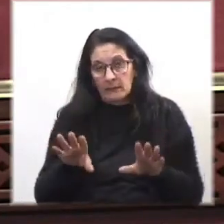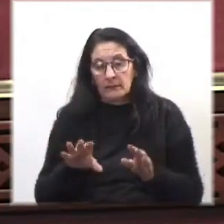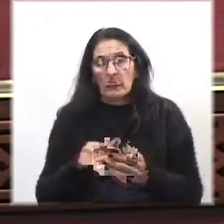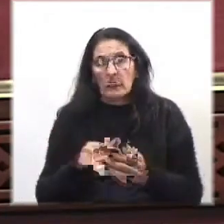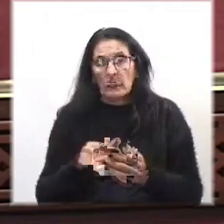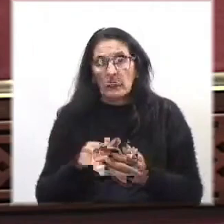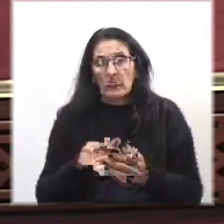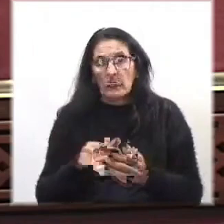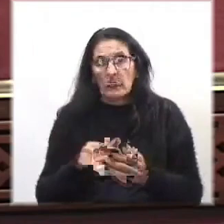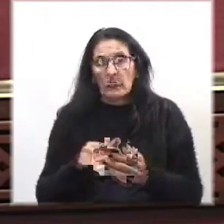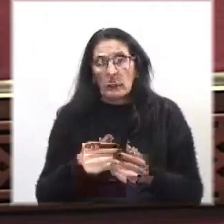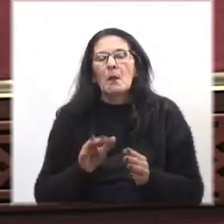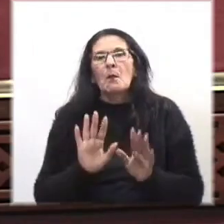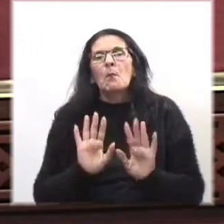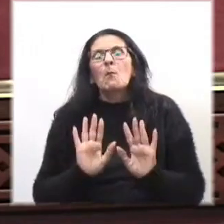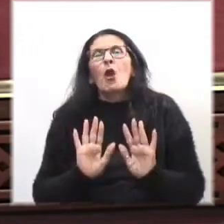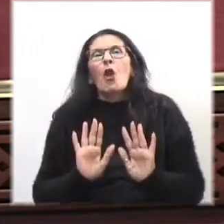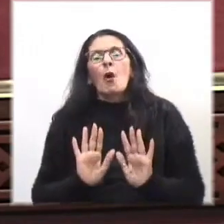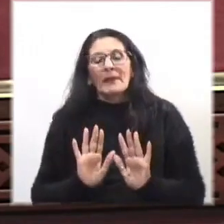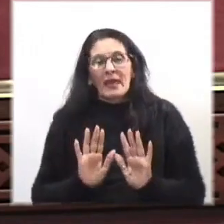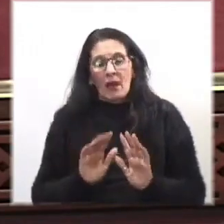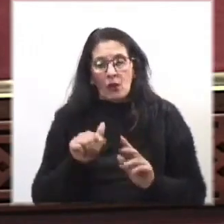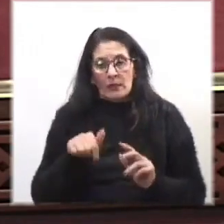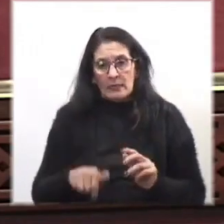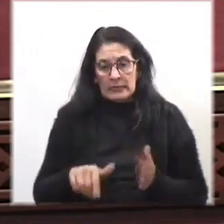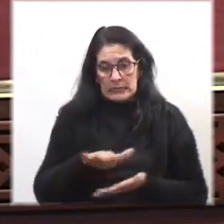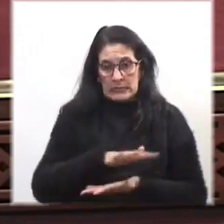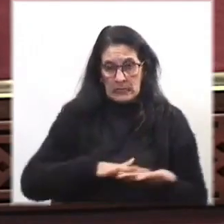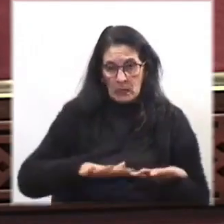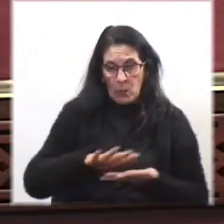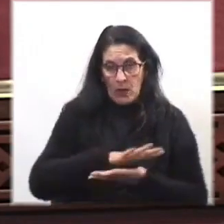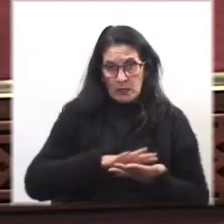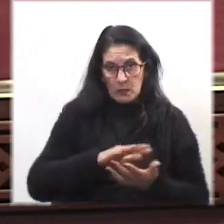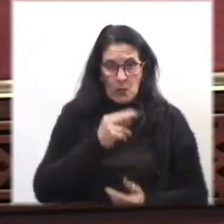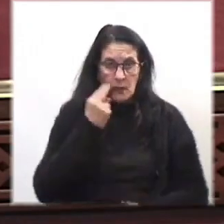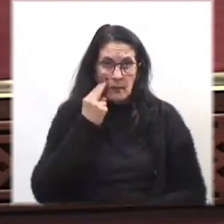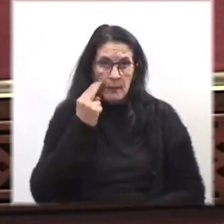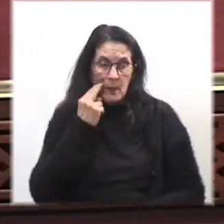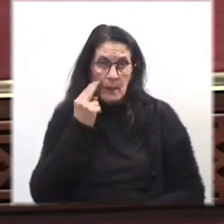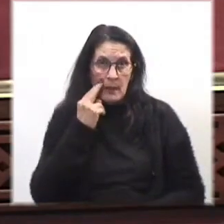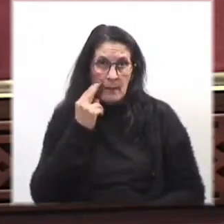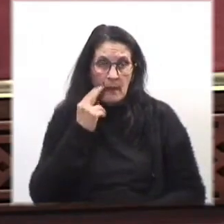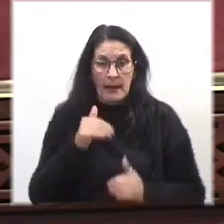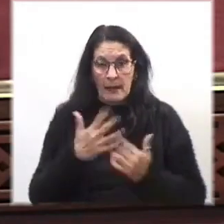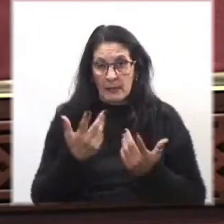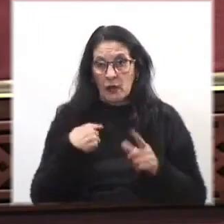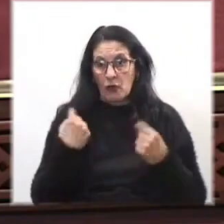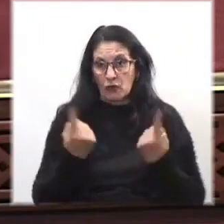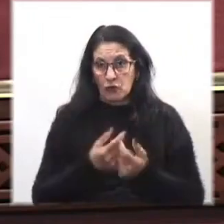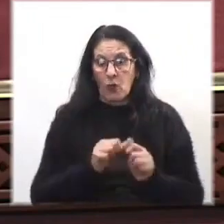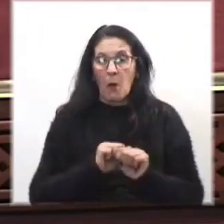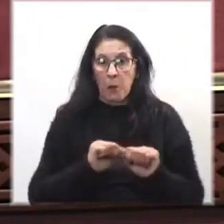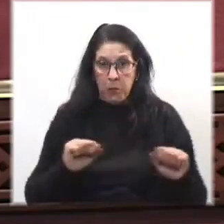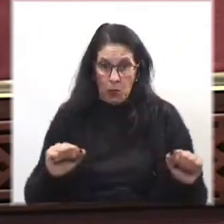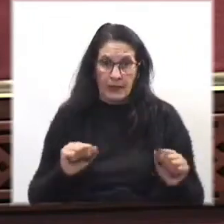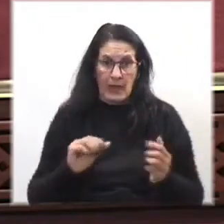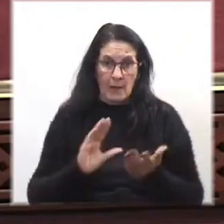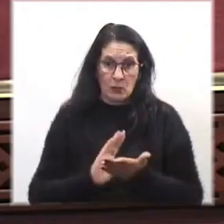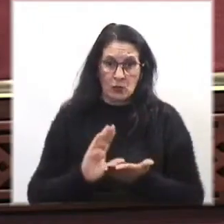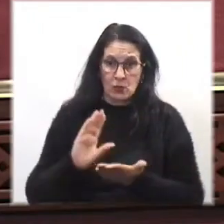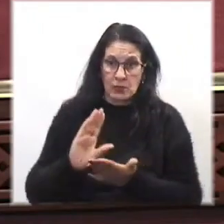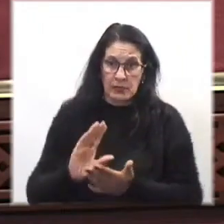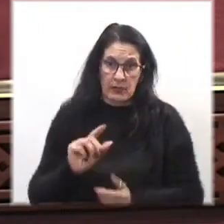No teniendo en cuesta esta situación dramática, nosotros pudiéramos subsidiar el agua.